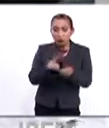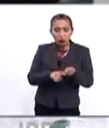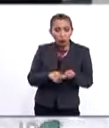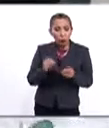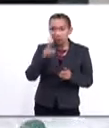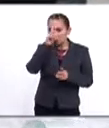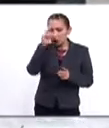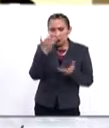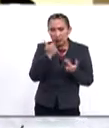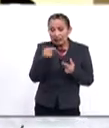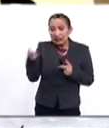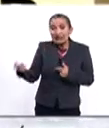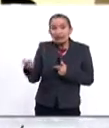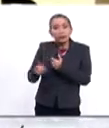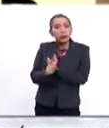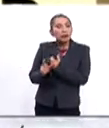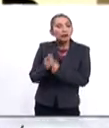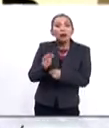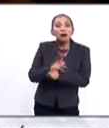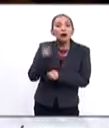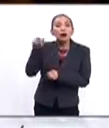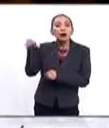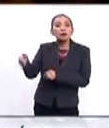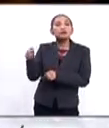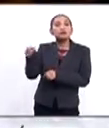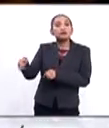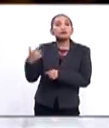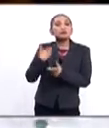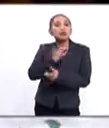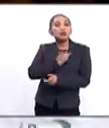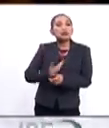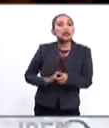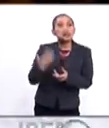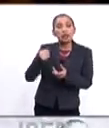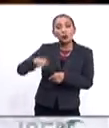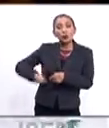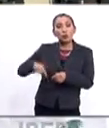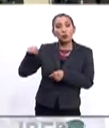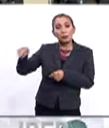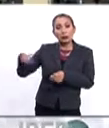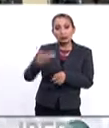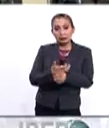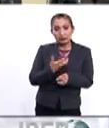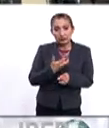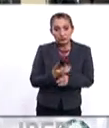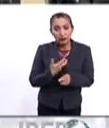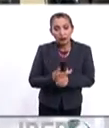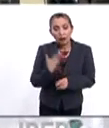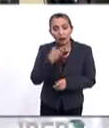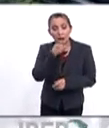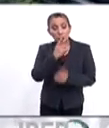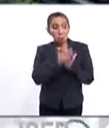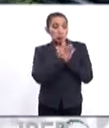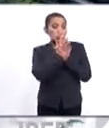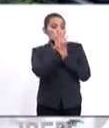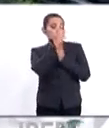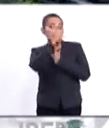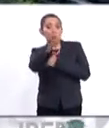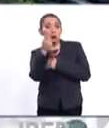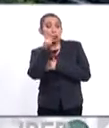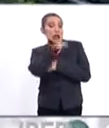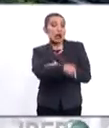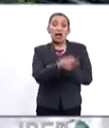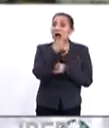mucho menos. Esta crisis está siendo autoinducida por el presidente de los Estados Unidos al exacerbar y a